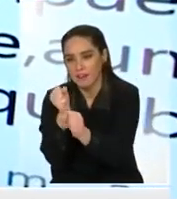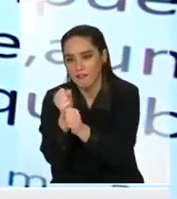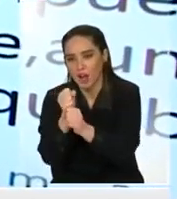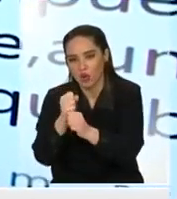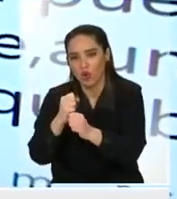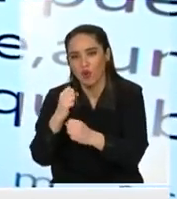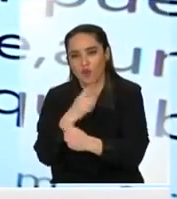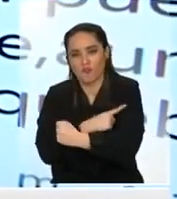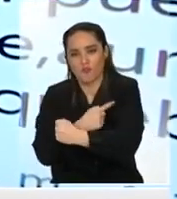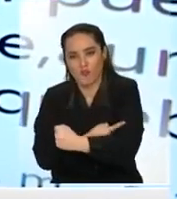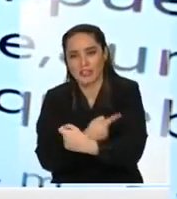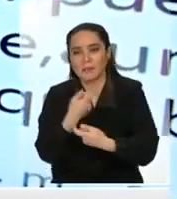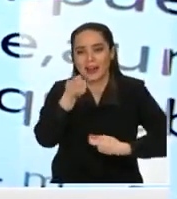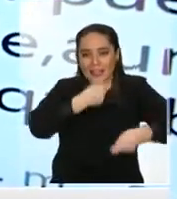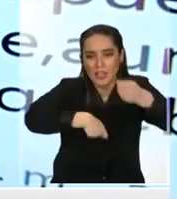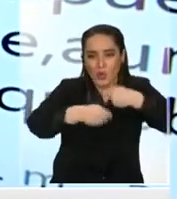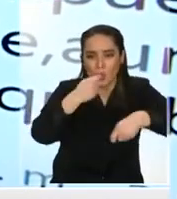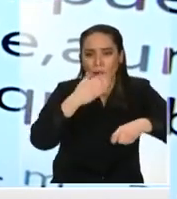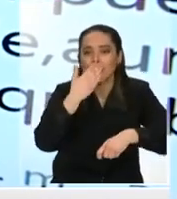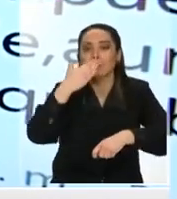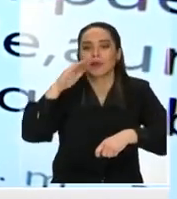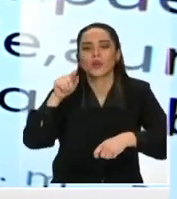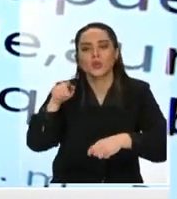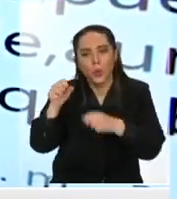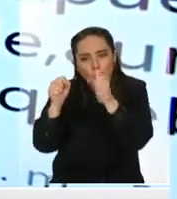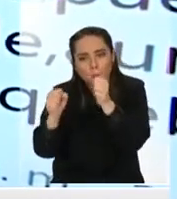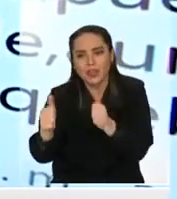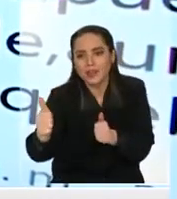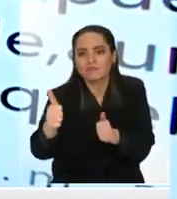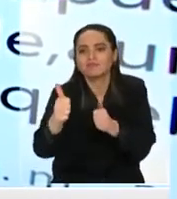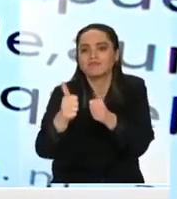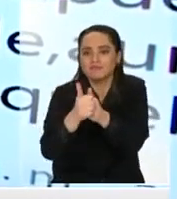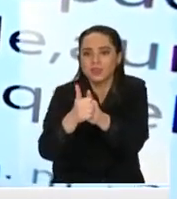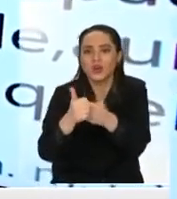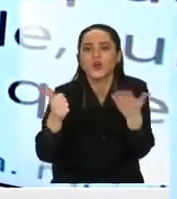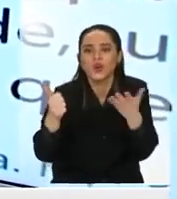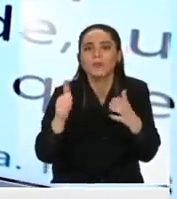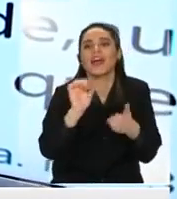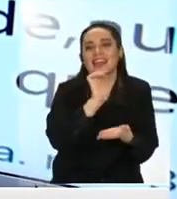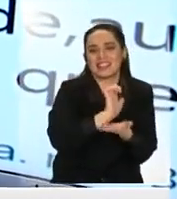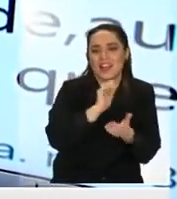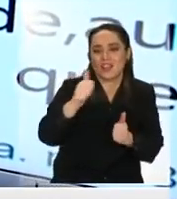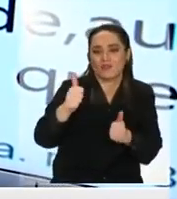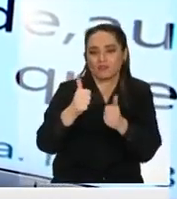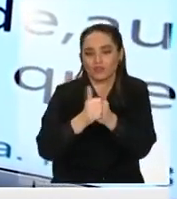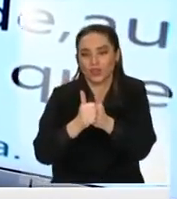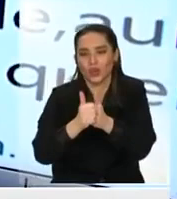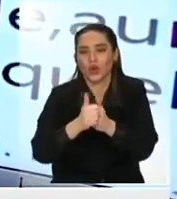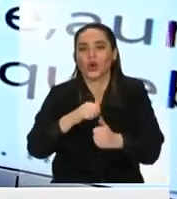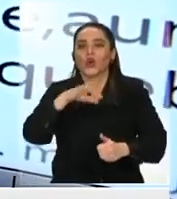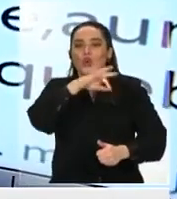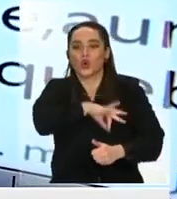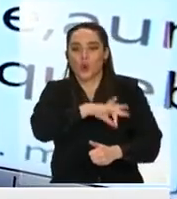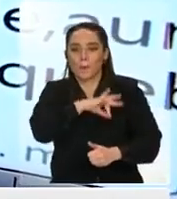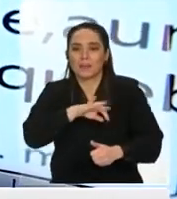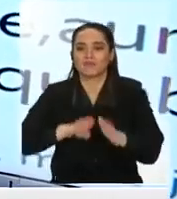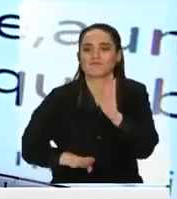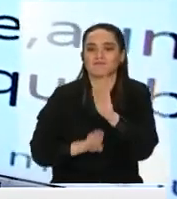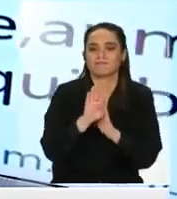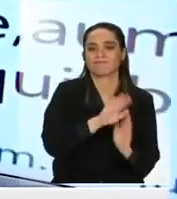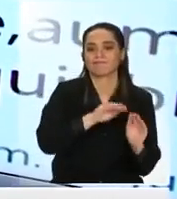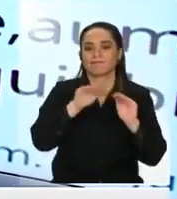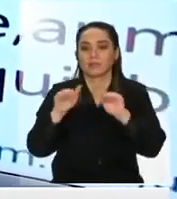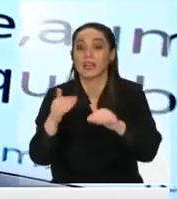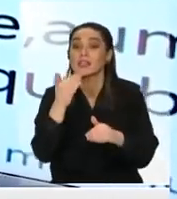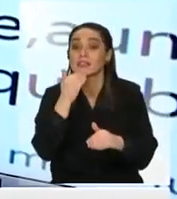potente para cambiar nuestra economía puedan hacerlo con acompañamiento del estado con banca nacional del desarrollo y con bancos regionales